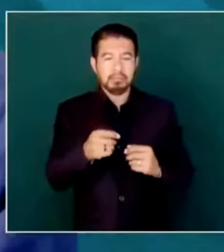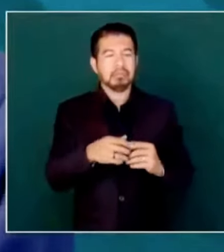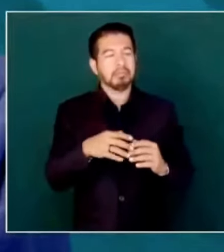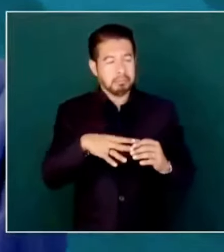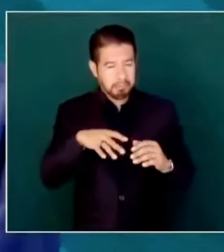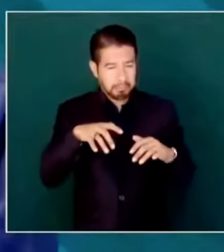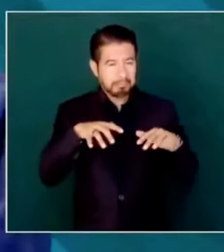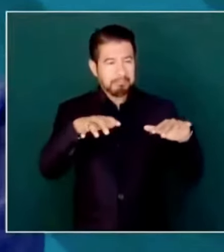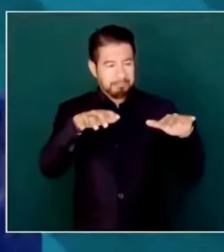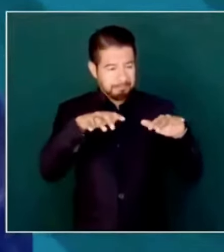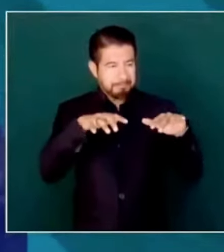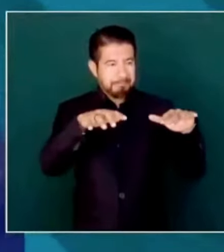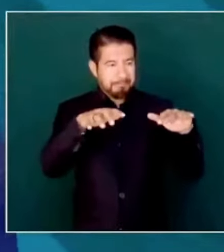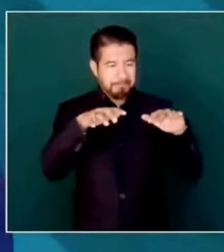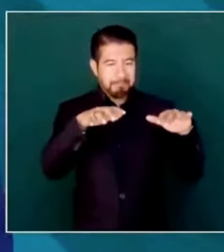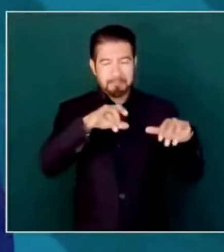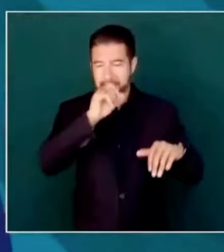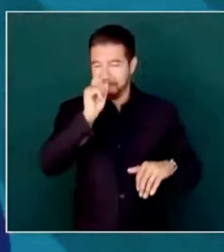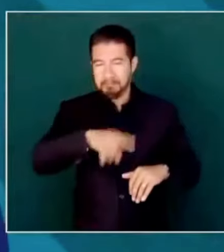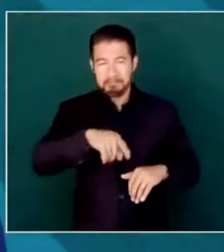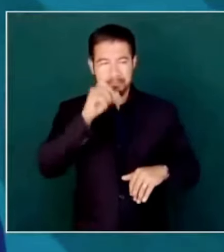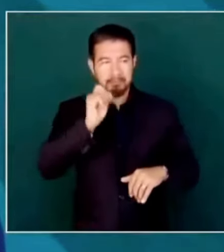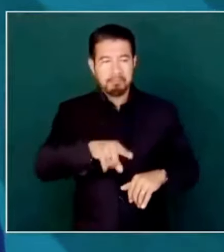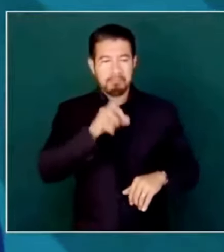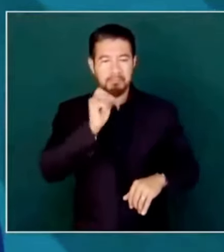Pueblo, pueblo, pueblo, pueblo, pueblo, pueblo.